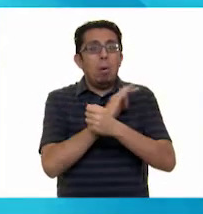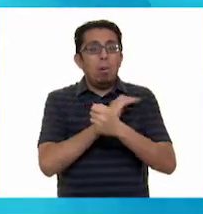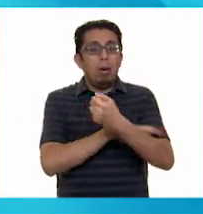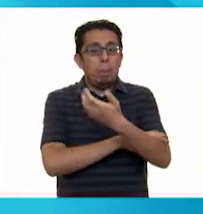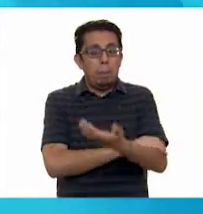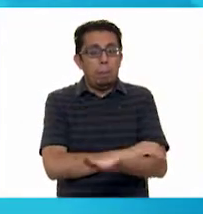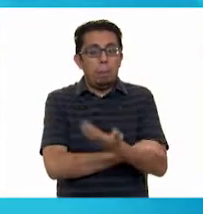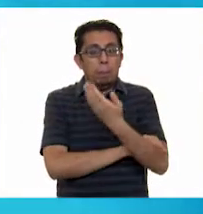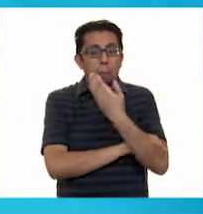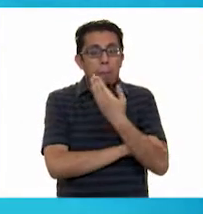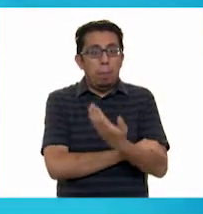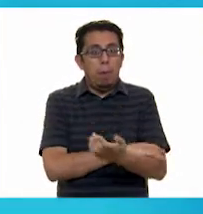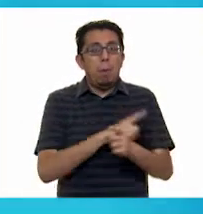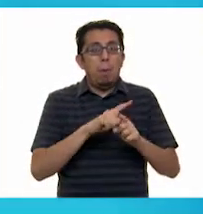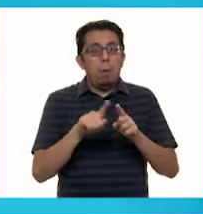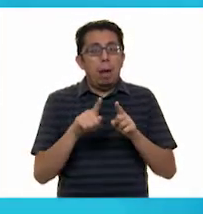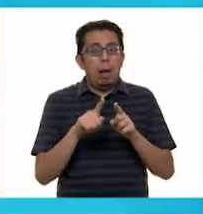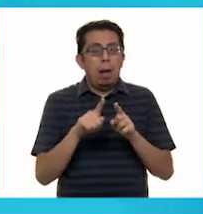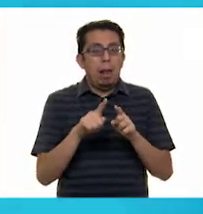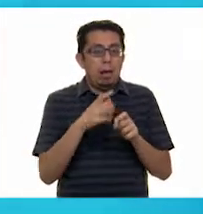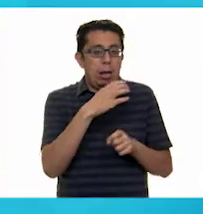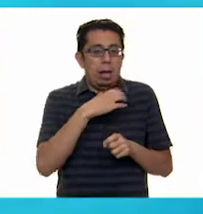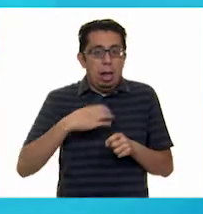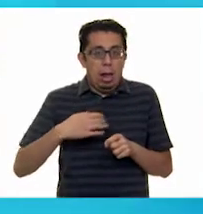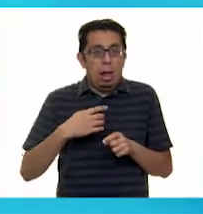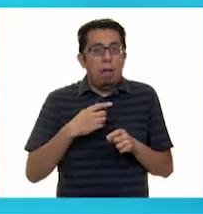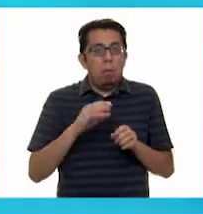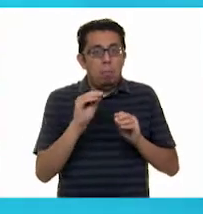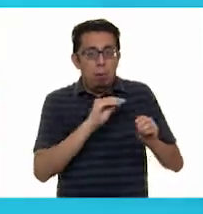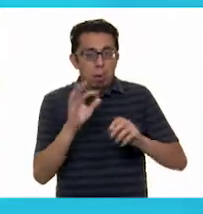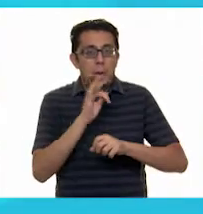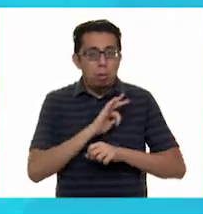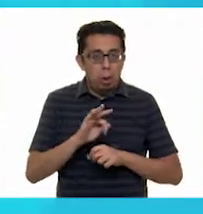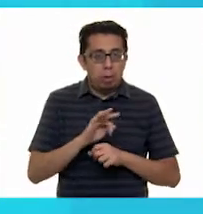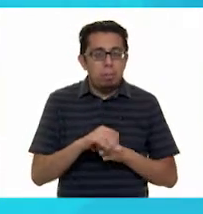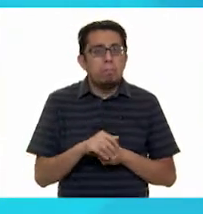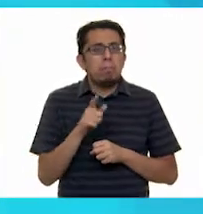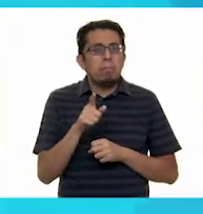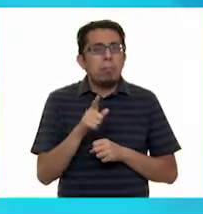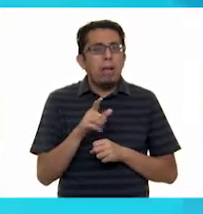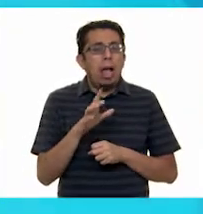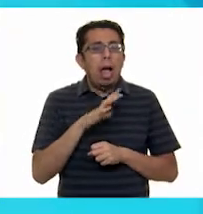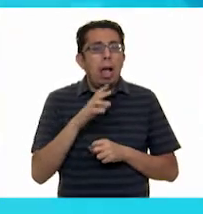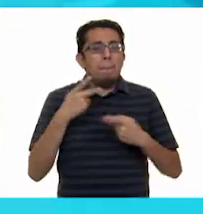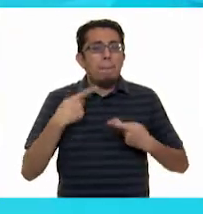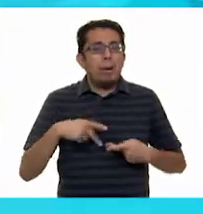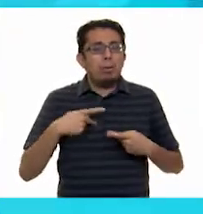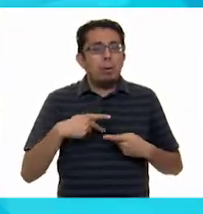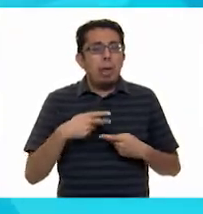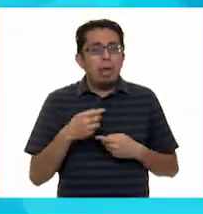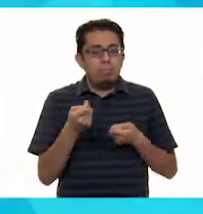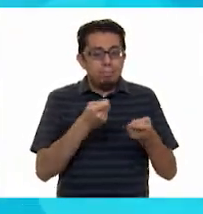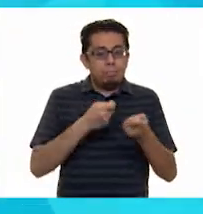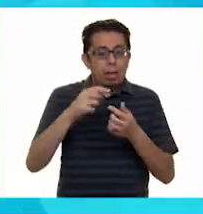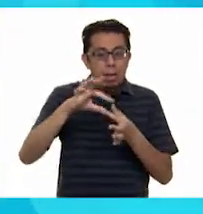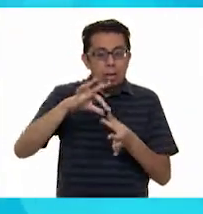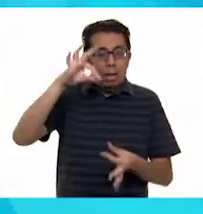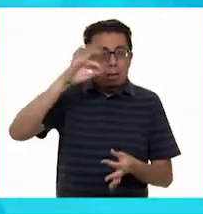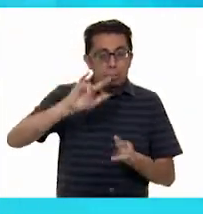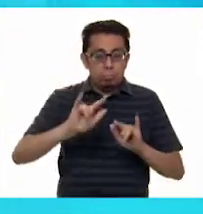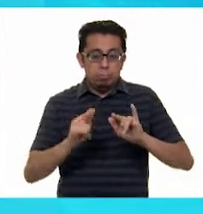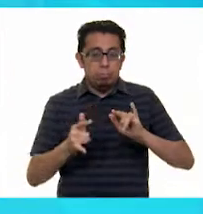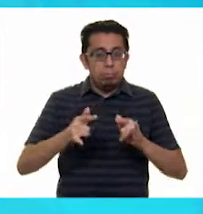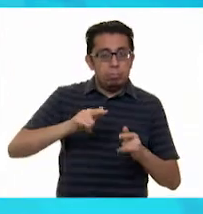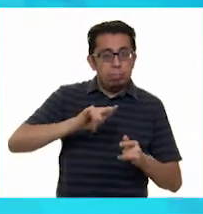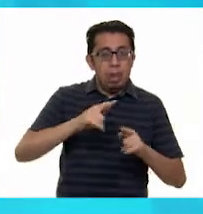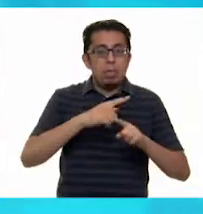sus extremidades por separado, como si tuvieran rodillas y codos. Son manejados por medio de hilos que controlan los movimientos de